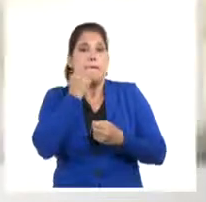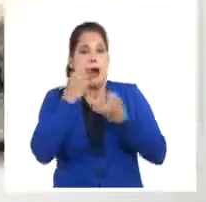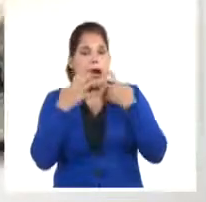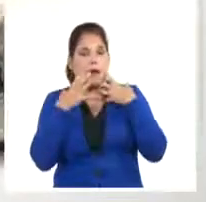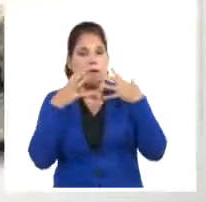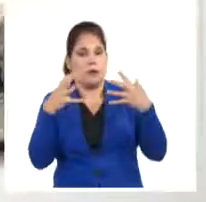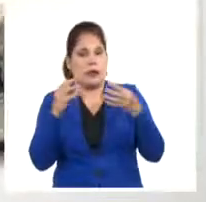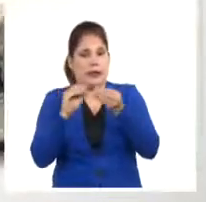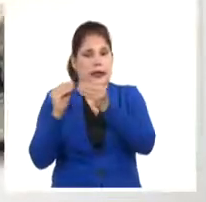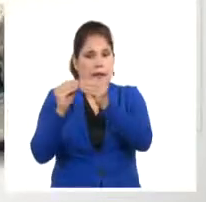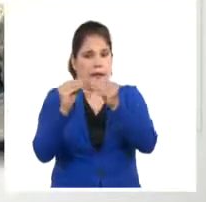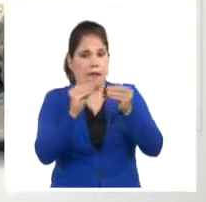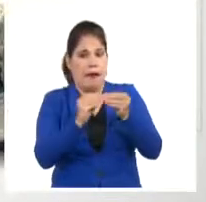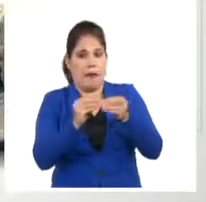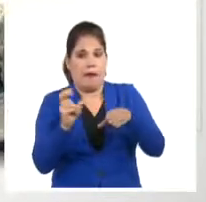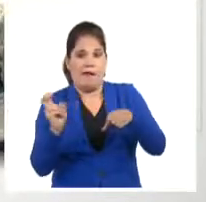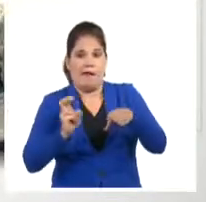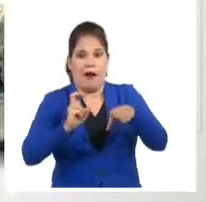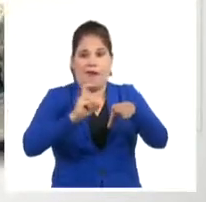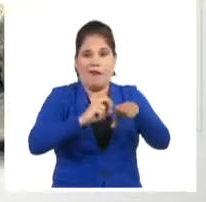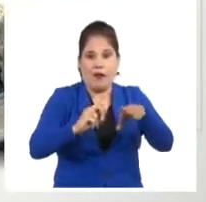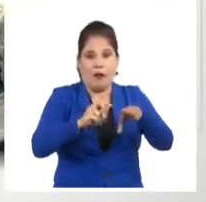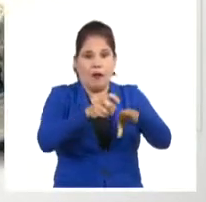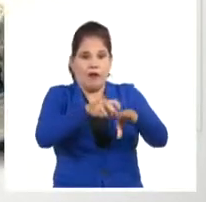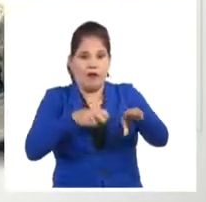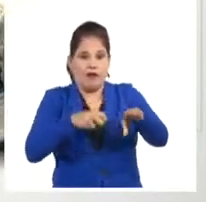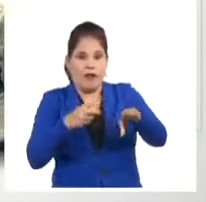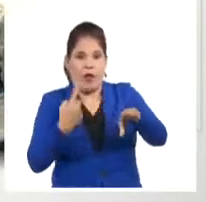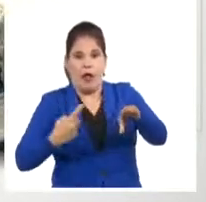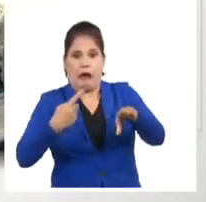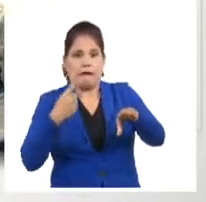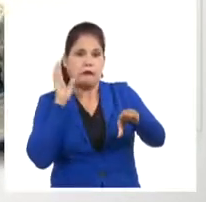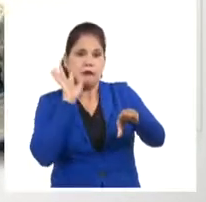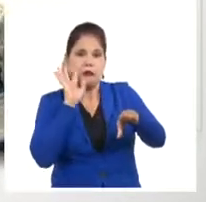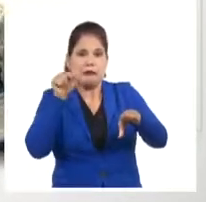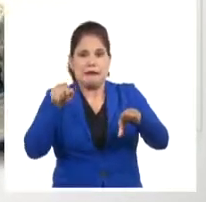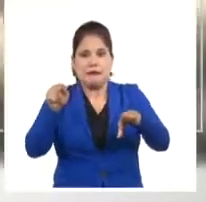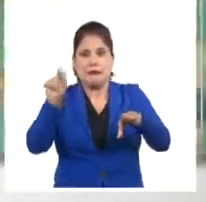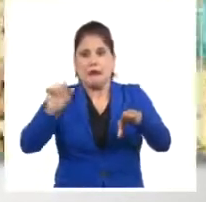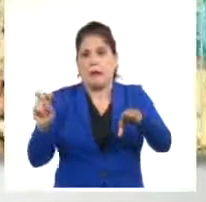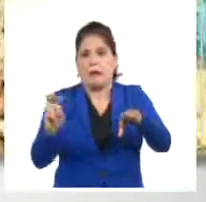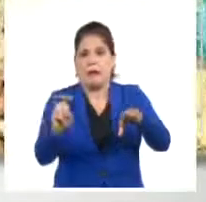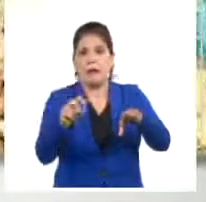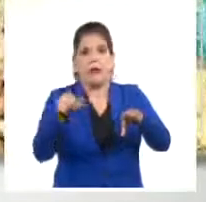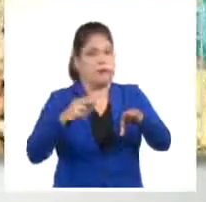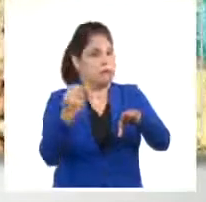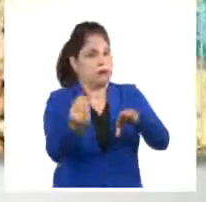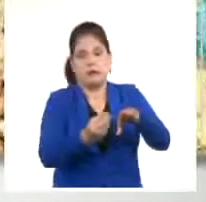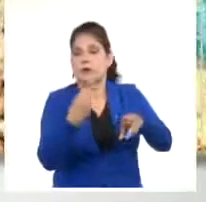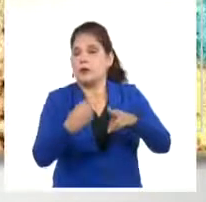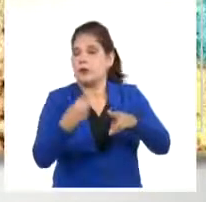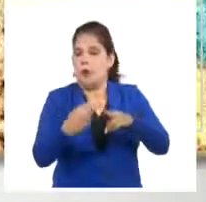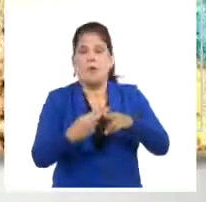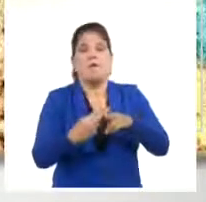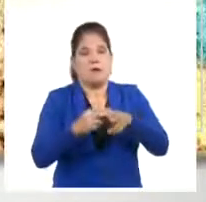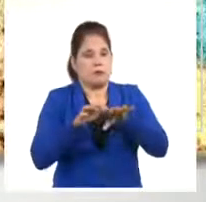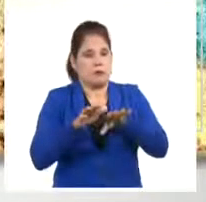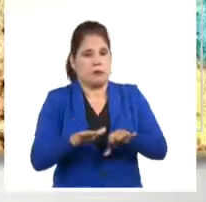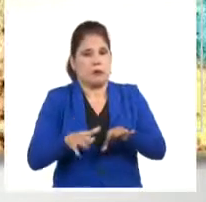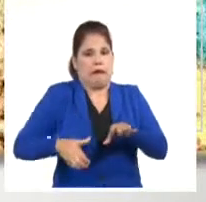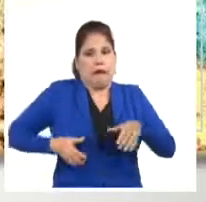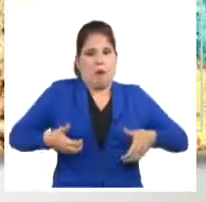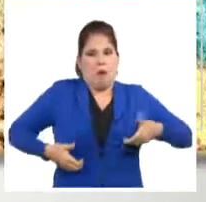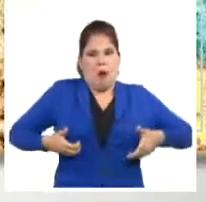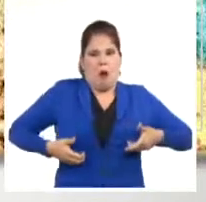por ejemplo, tras la mordida o arañazo de un roedor infectado. Otra razón para el cambio de nombre es frenar el estigma